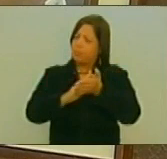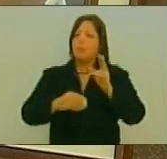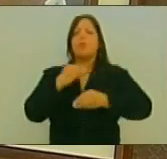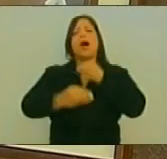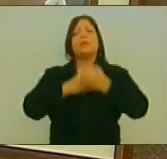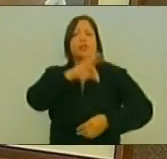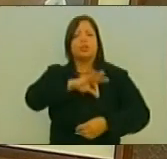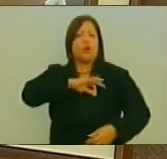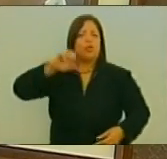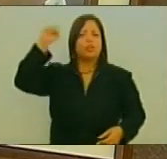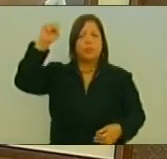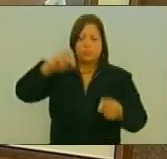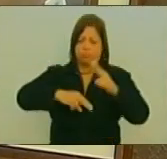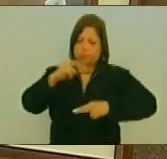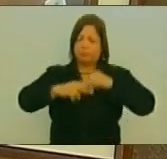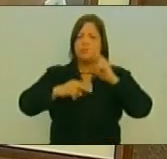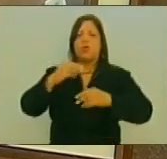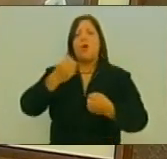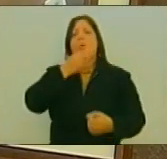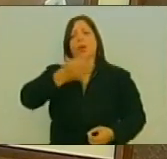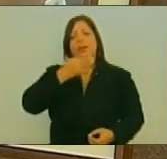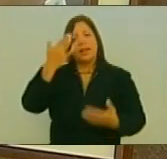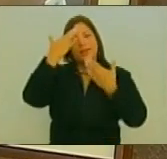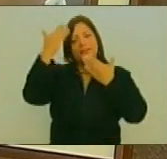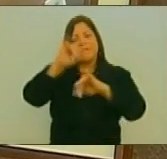El socialismo Buenas tardes